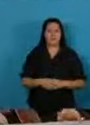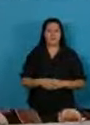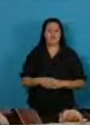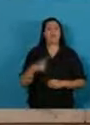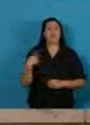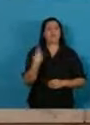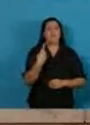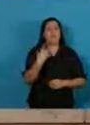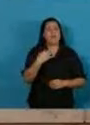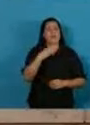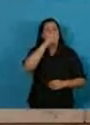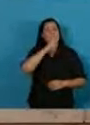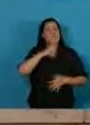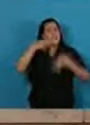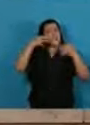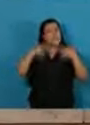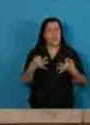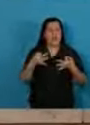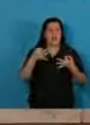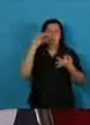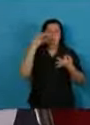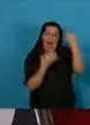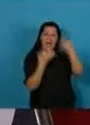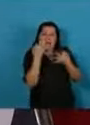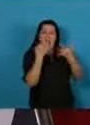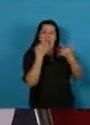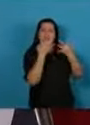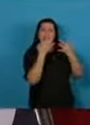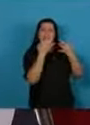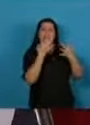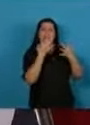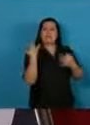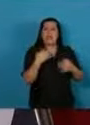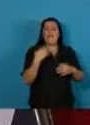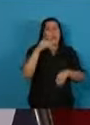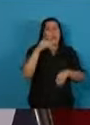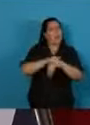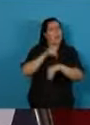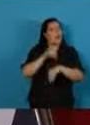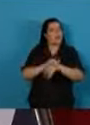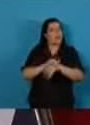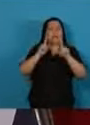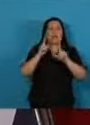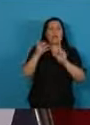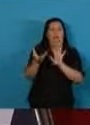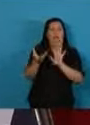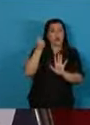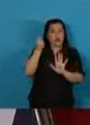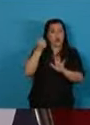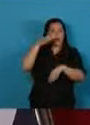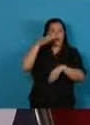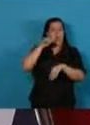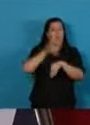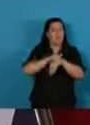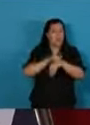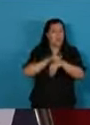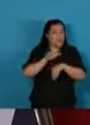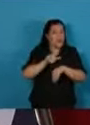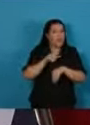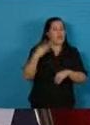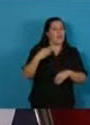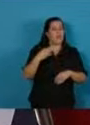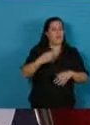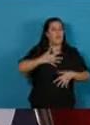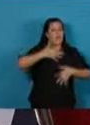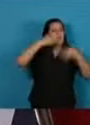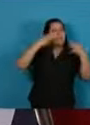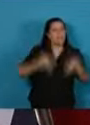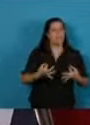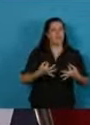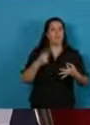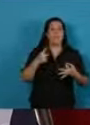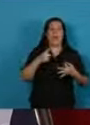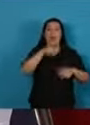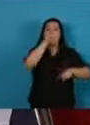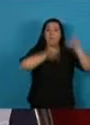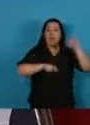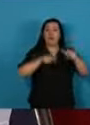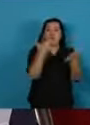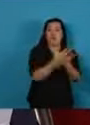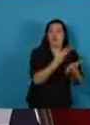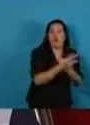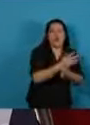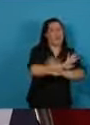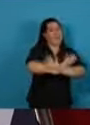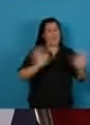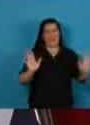Seriedad en el análisis y responsabilidad en los compromisos que se asumen para que los más débiles dejen de padecer.